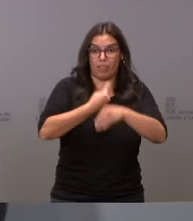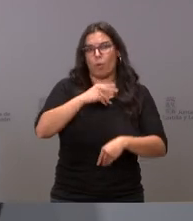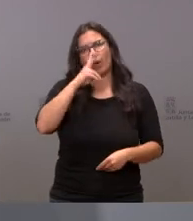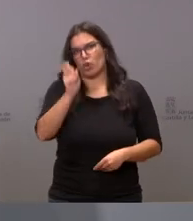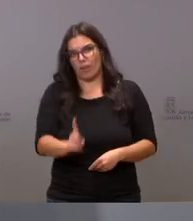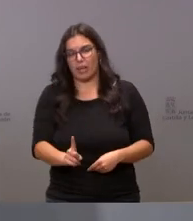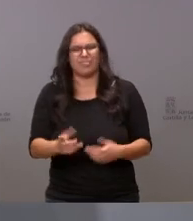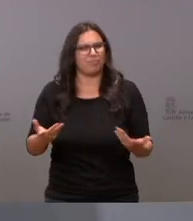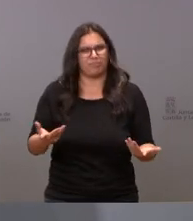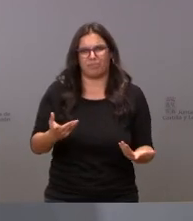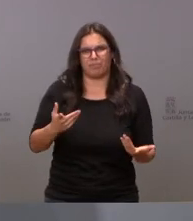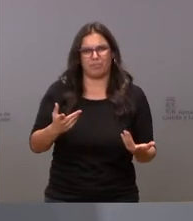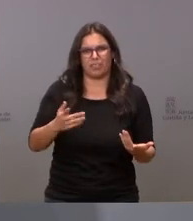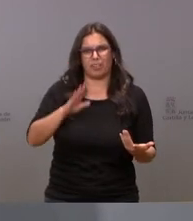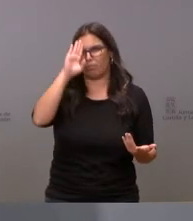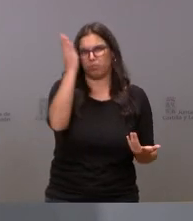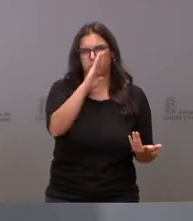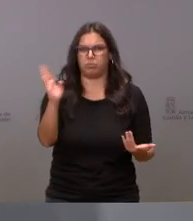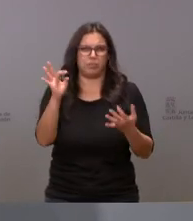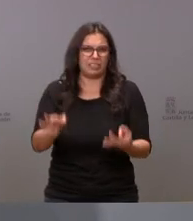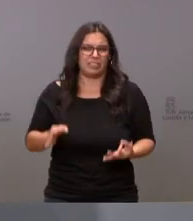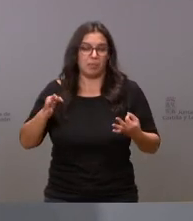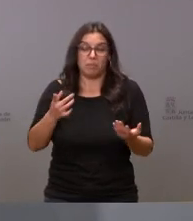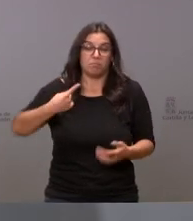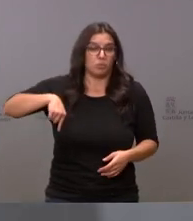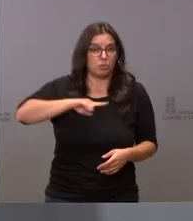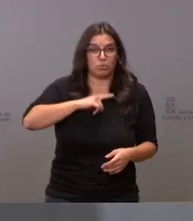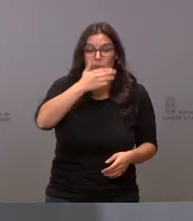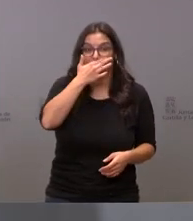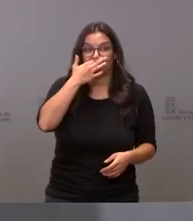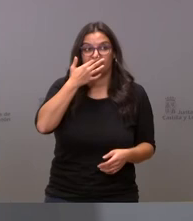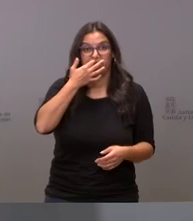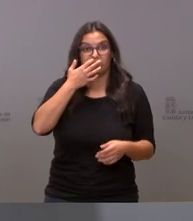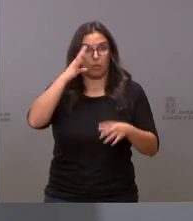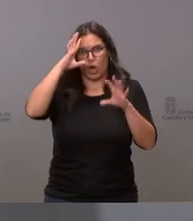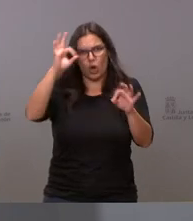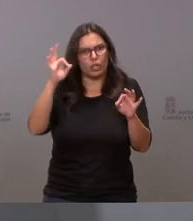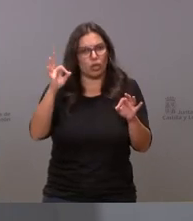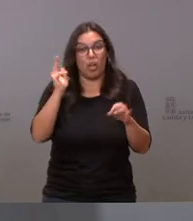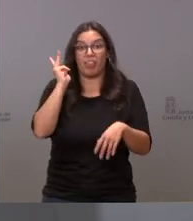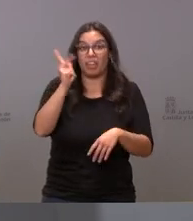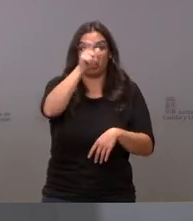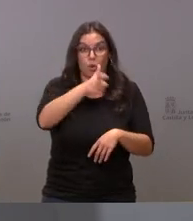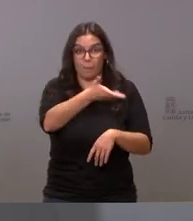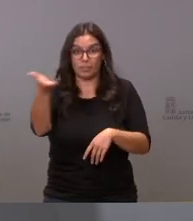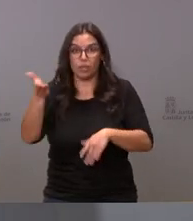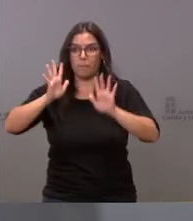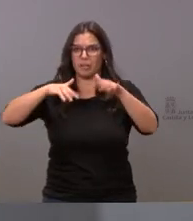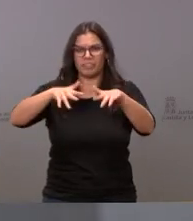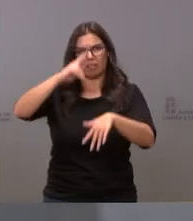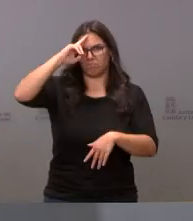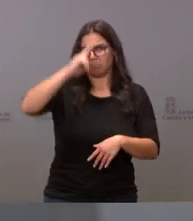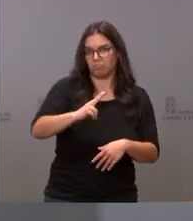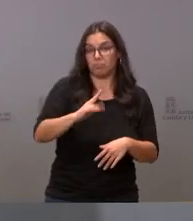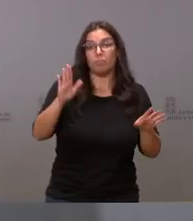y así continuamente nosotros naturalmente que respetamos el derecho de los ciudadanos a manifestarse